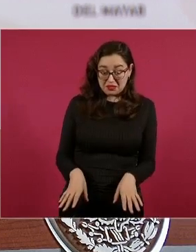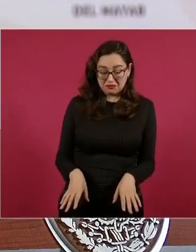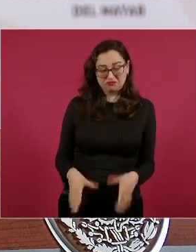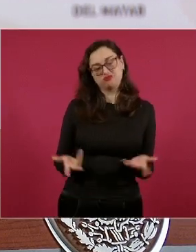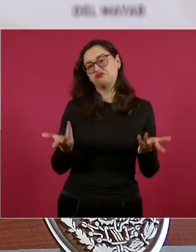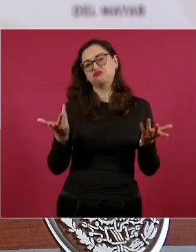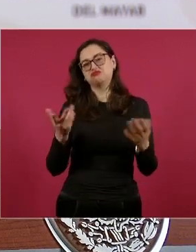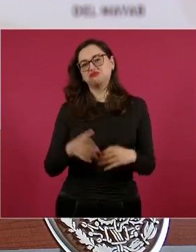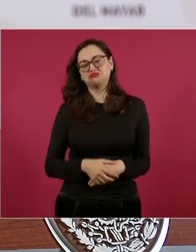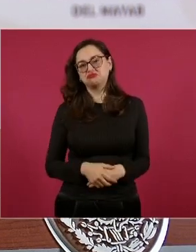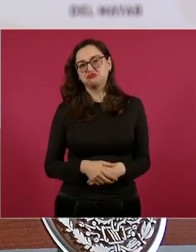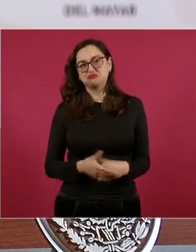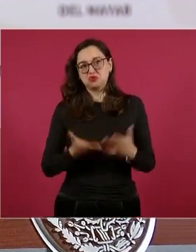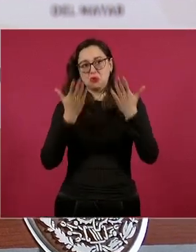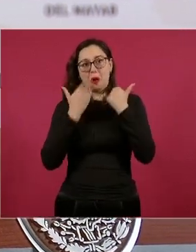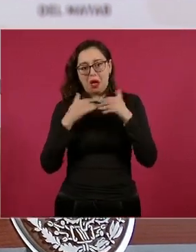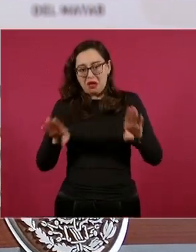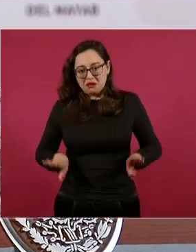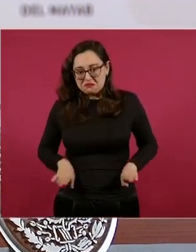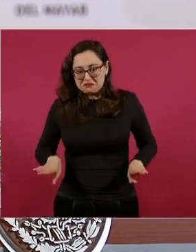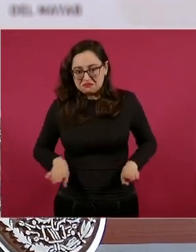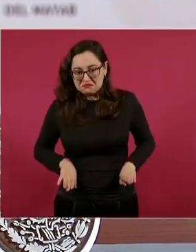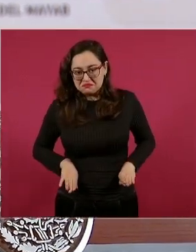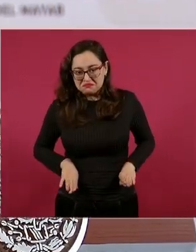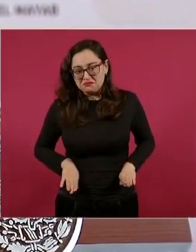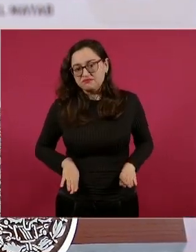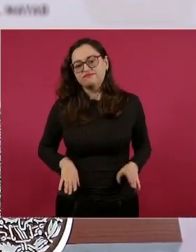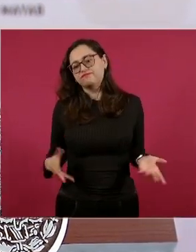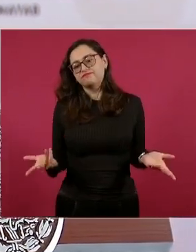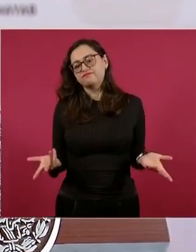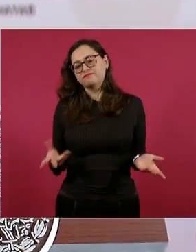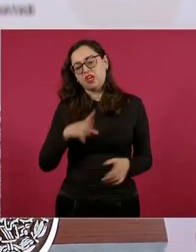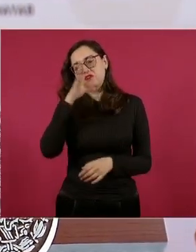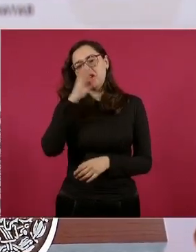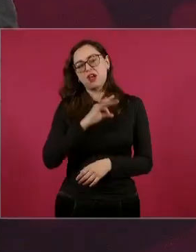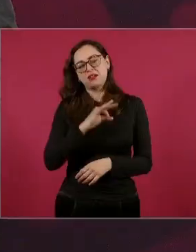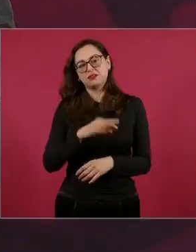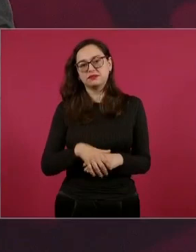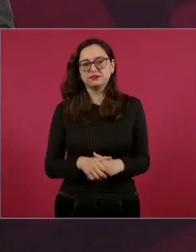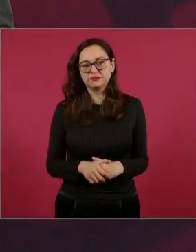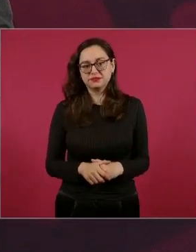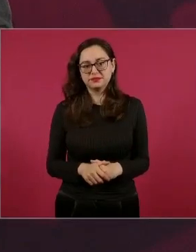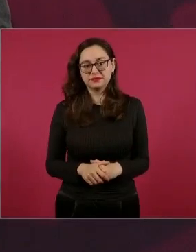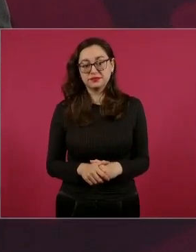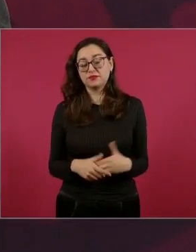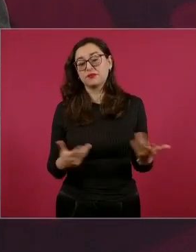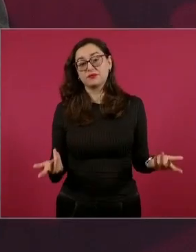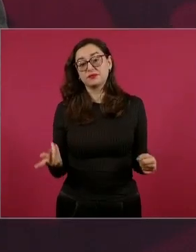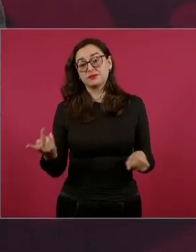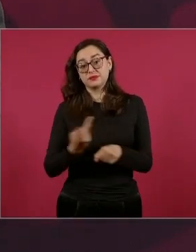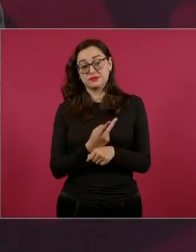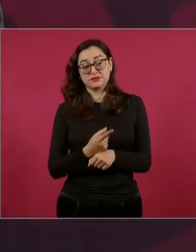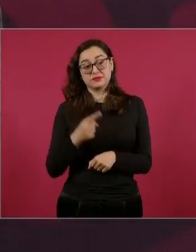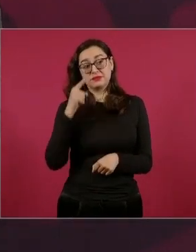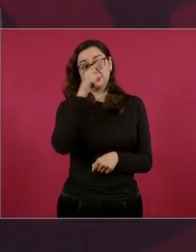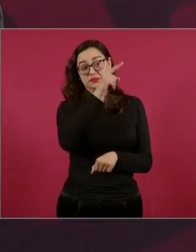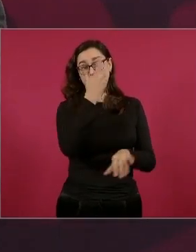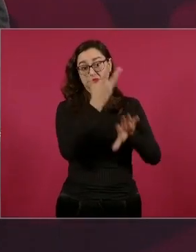esa gran nación los fundadores tenían una moral